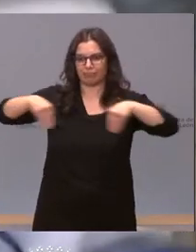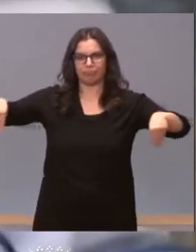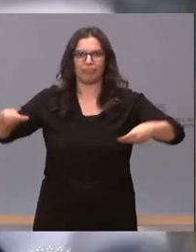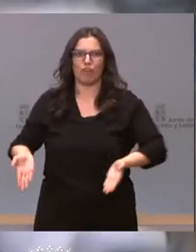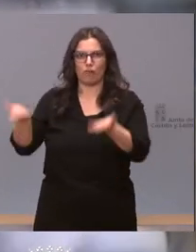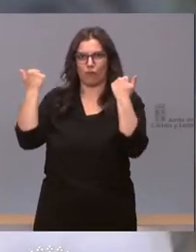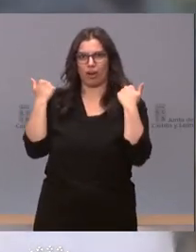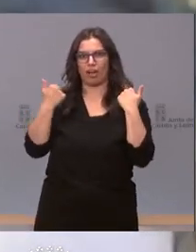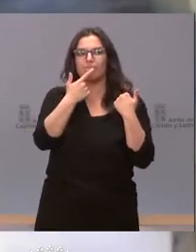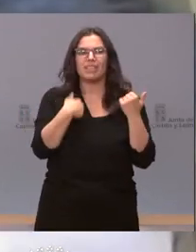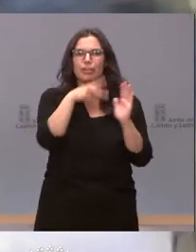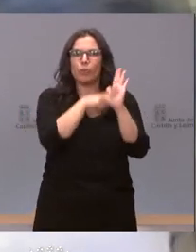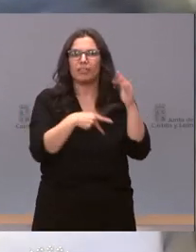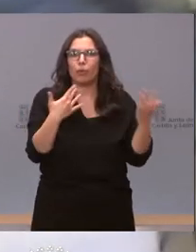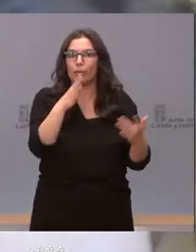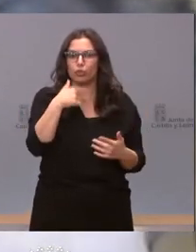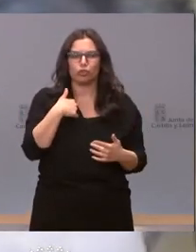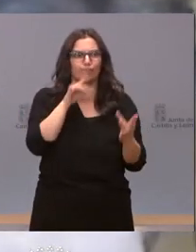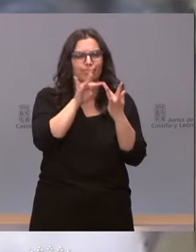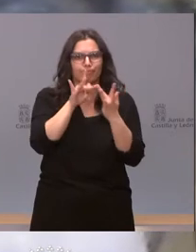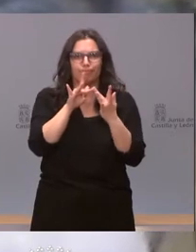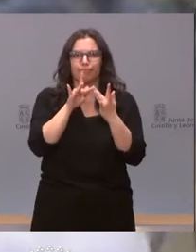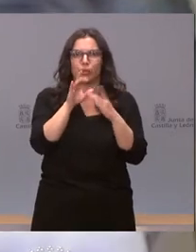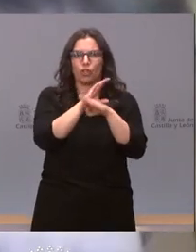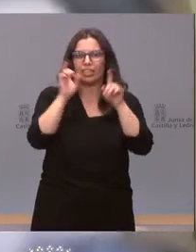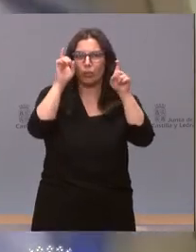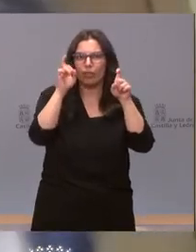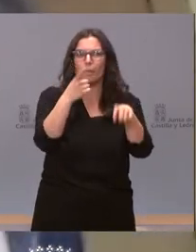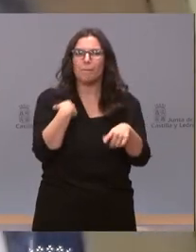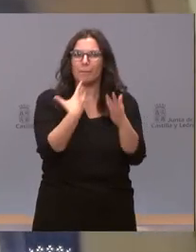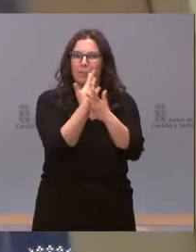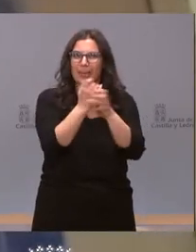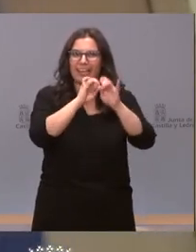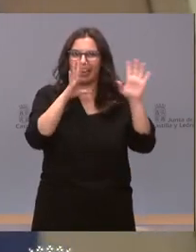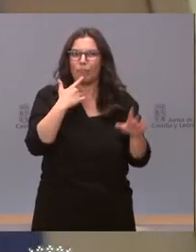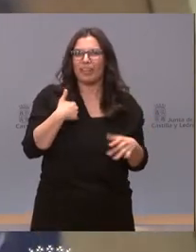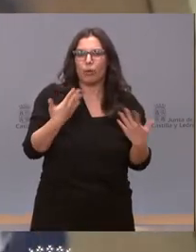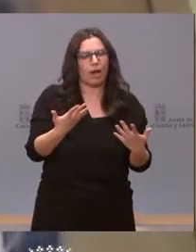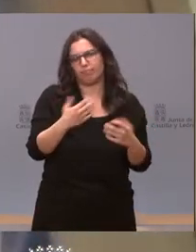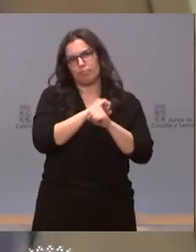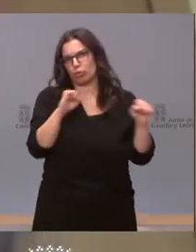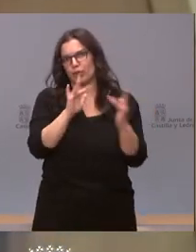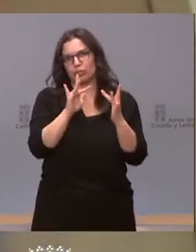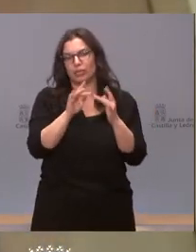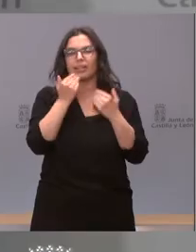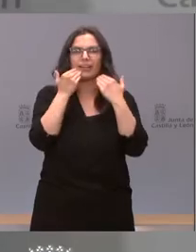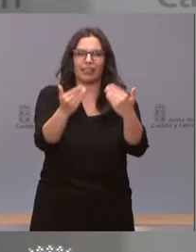estado toda esta semana intentando contactar con la Consejería de Educación para que nos diera una explicación y ha sido imposible. Muchas gracias.